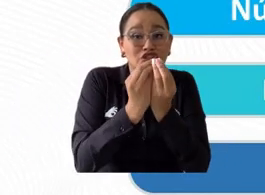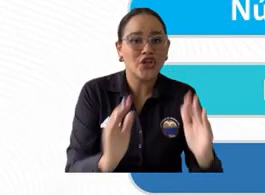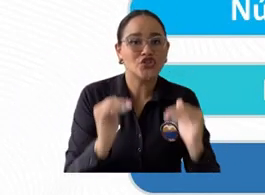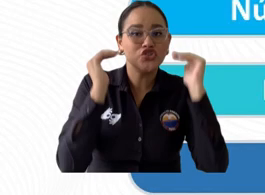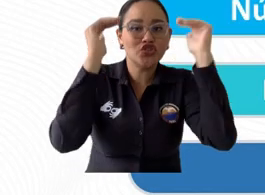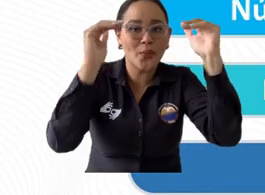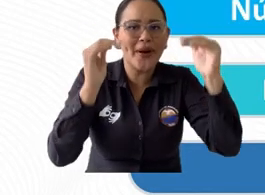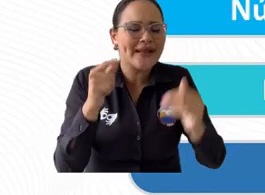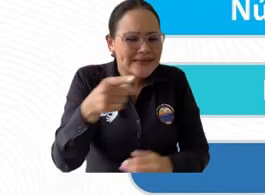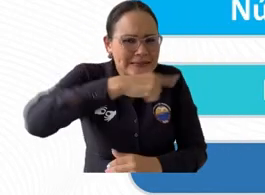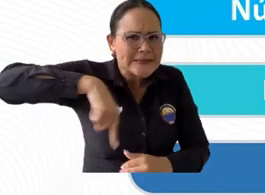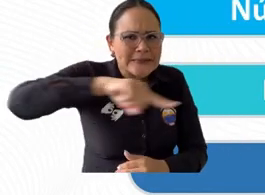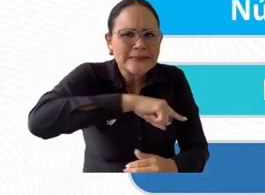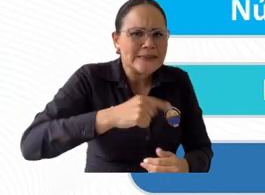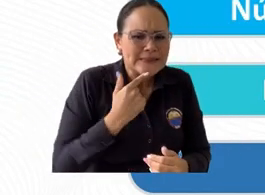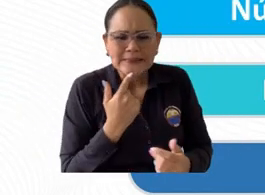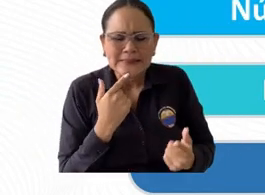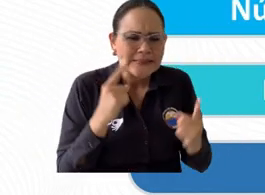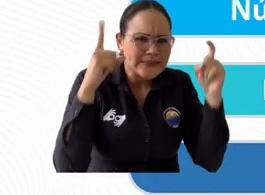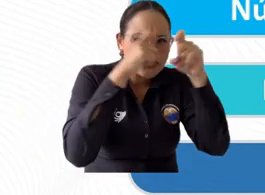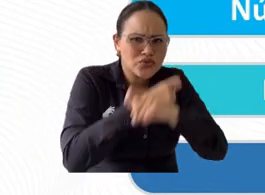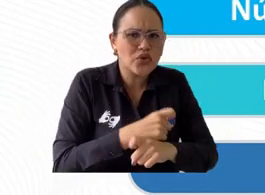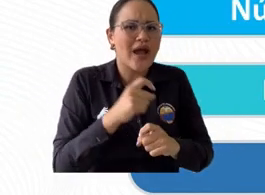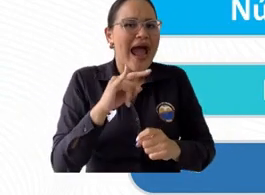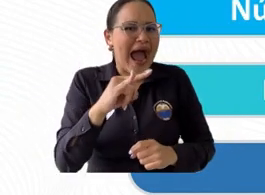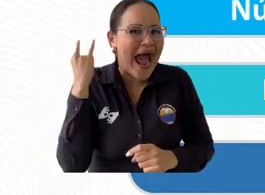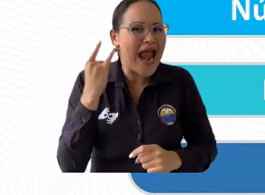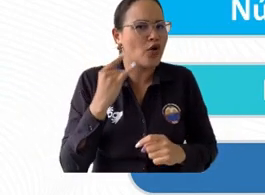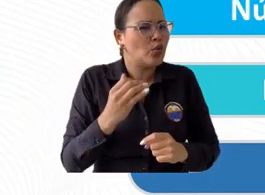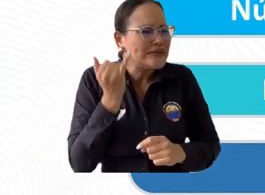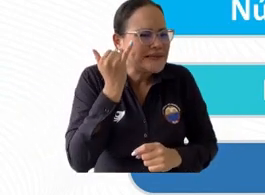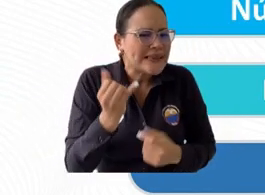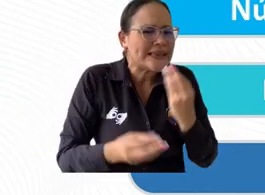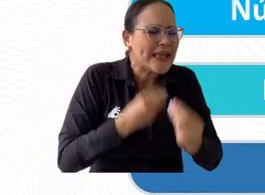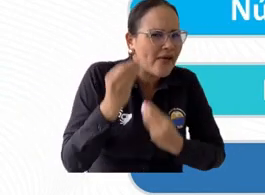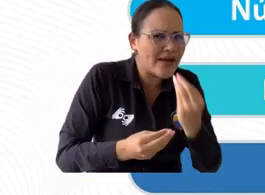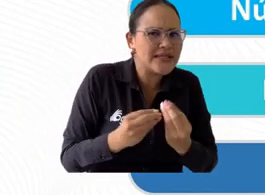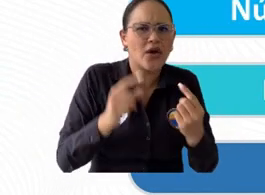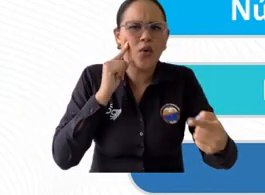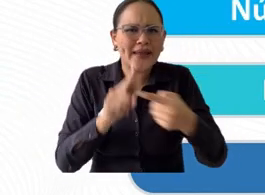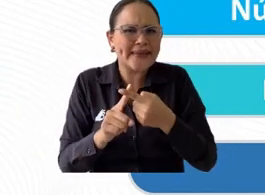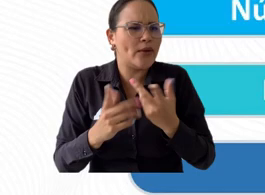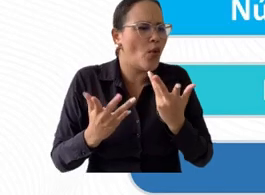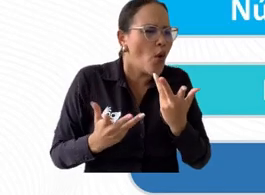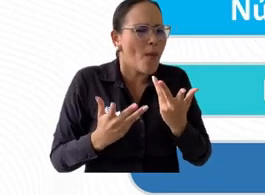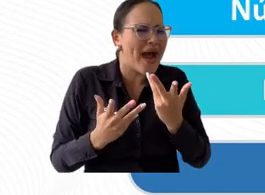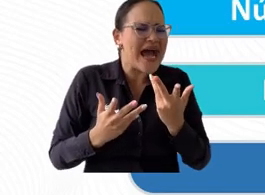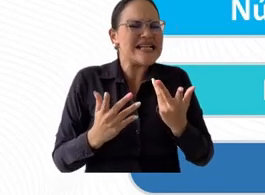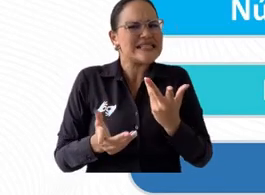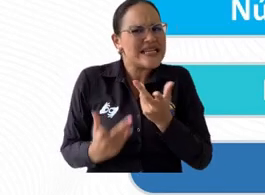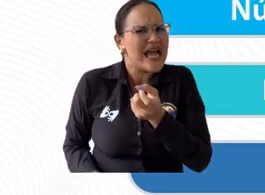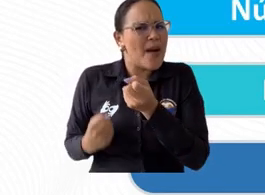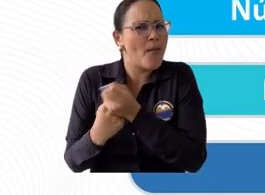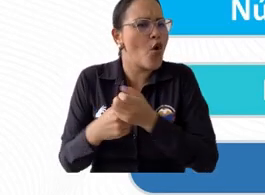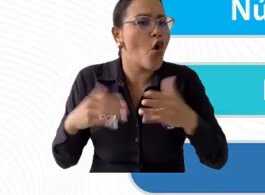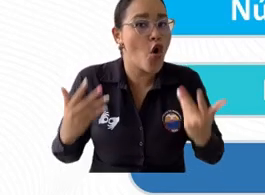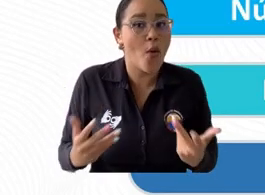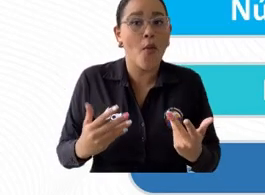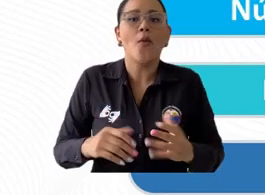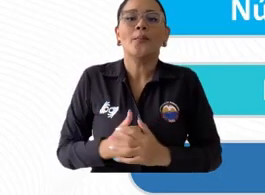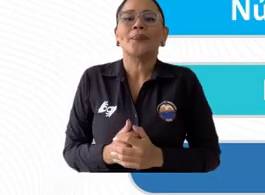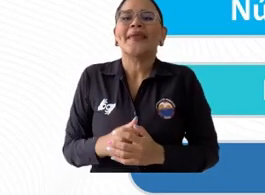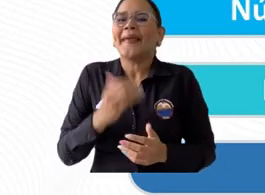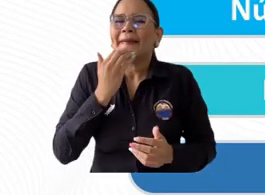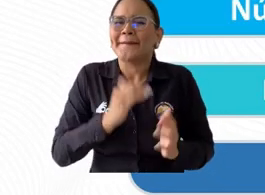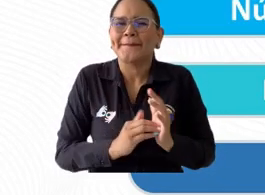de todo el sistema de inclusión y de equidad y permanencia que tenemos poder incluir algunos de ellos teniendo en cuenta el número de periodos matriculados en la